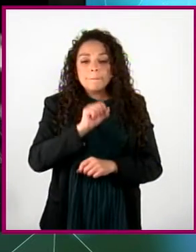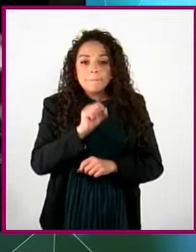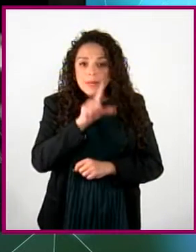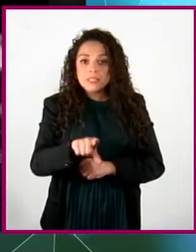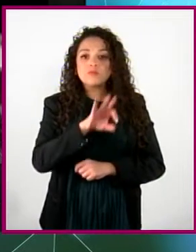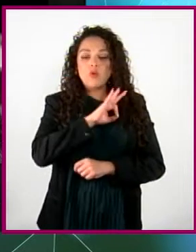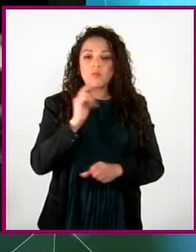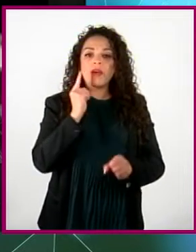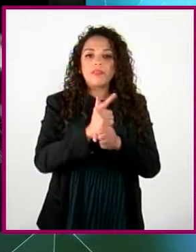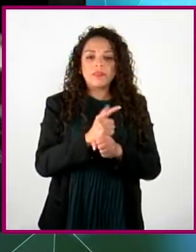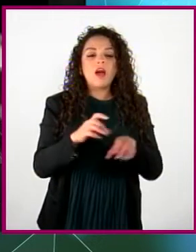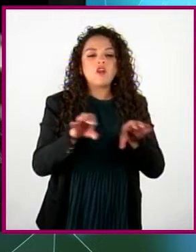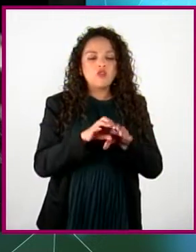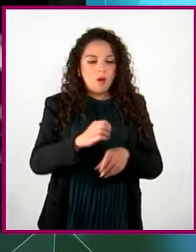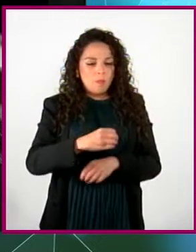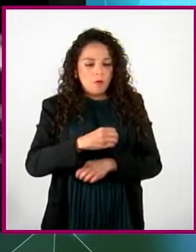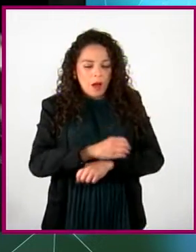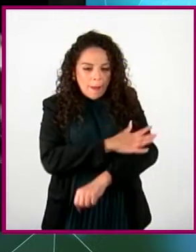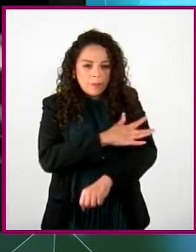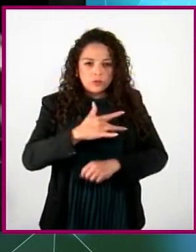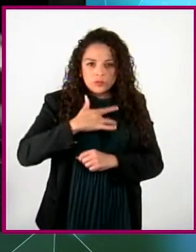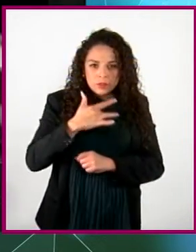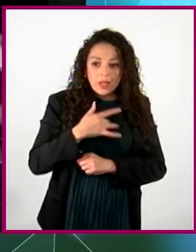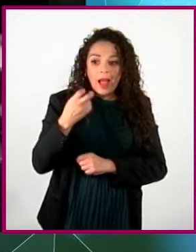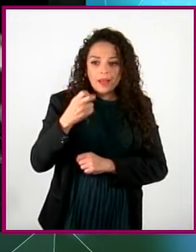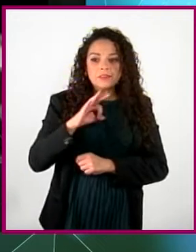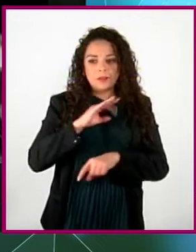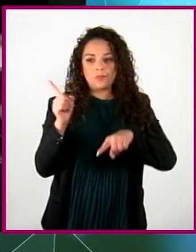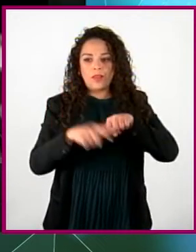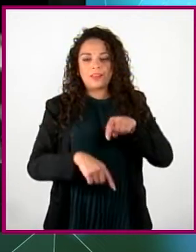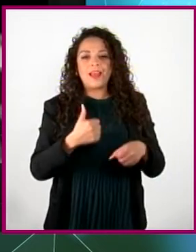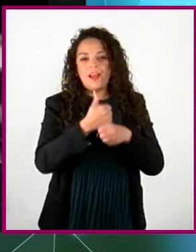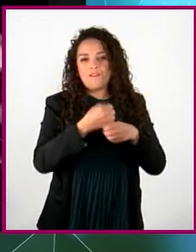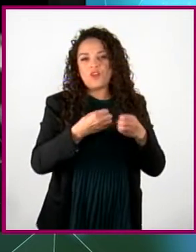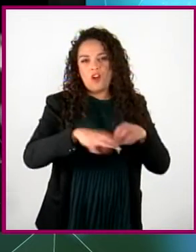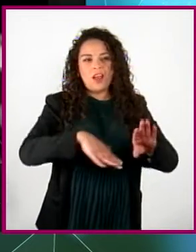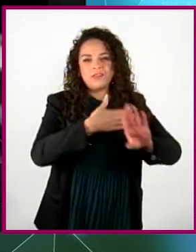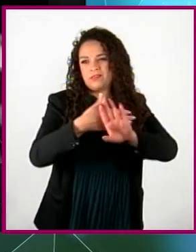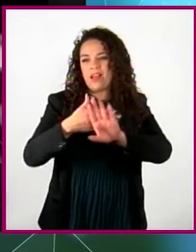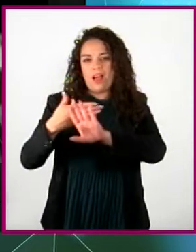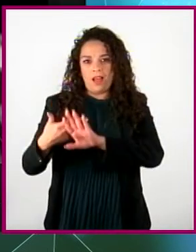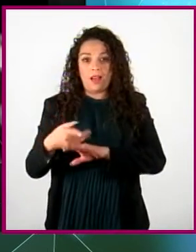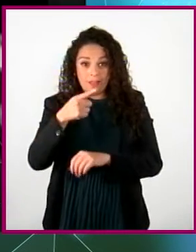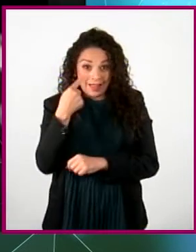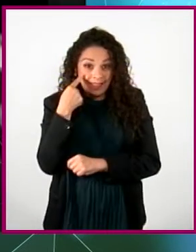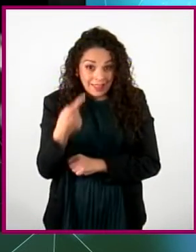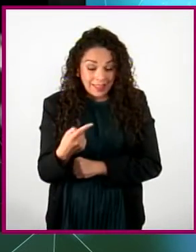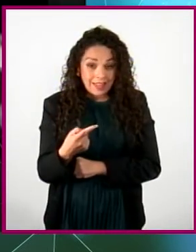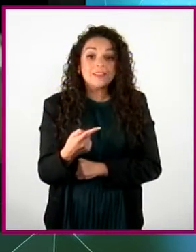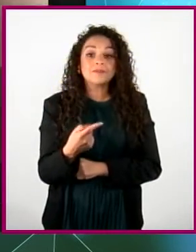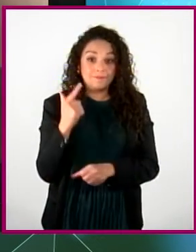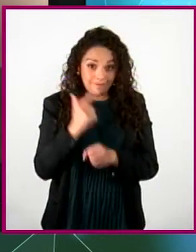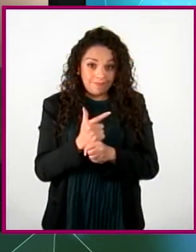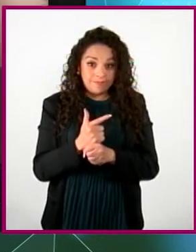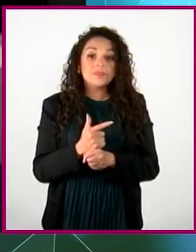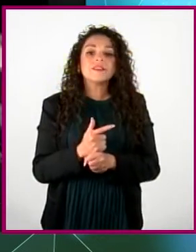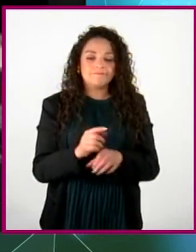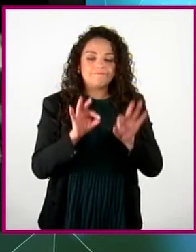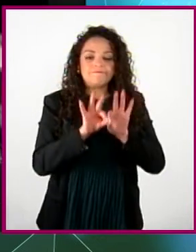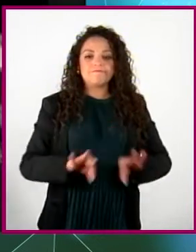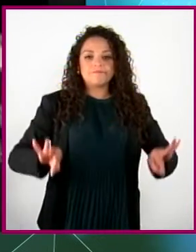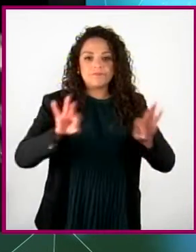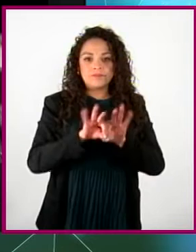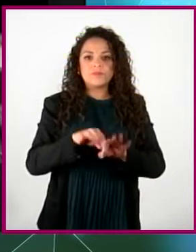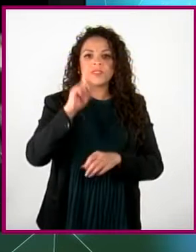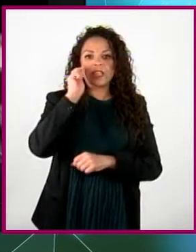sus emociones y con ello erradicar dicha violencia. Como vemos, es de suma importancia desterrar el mito de los hombres